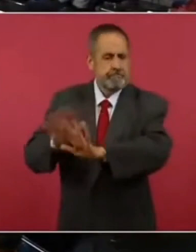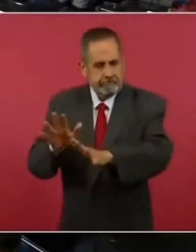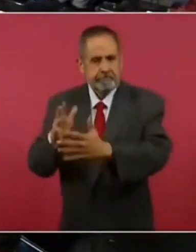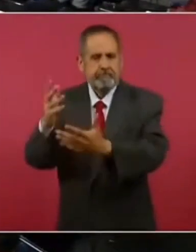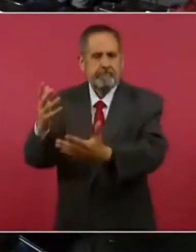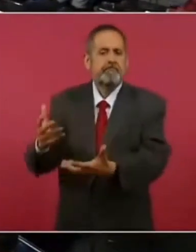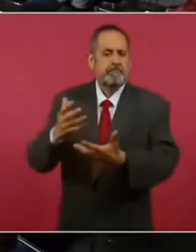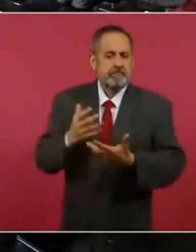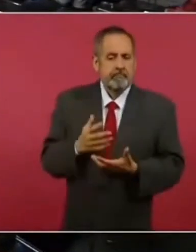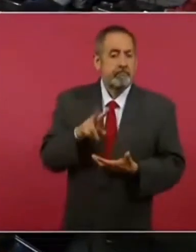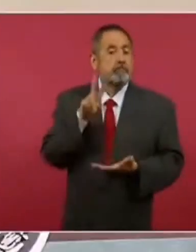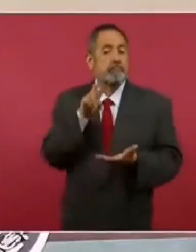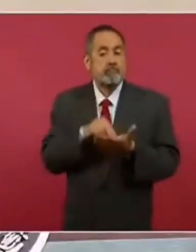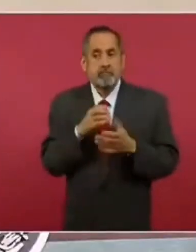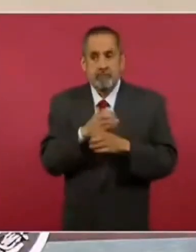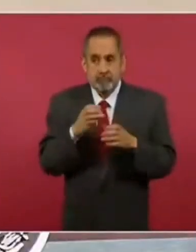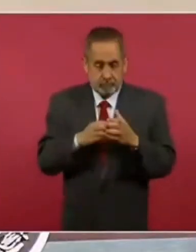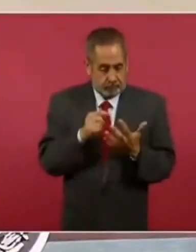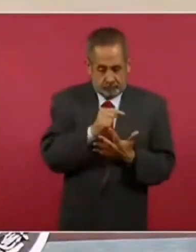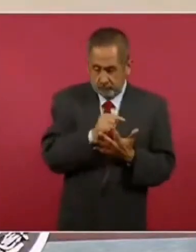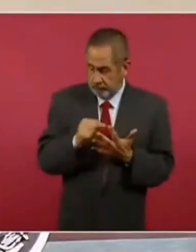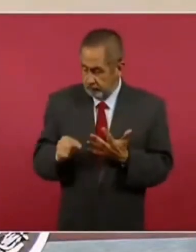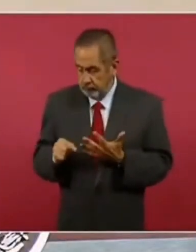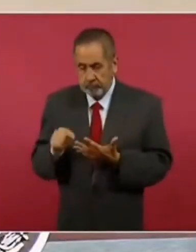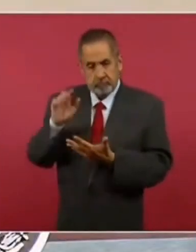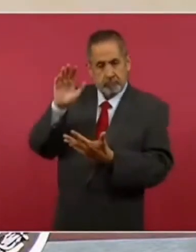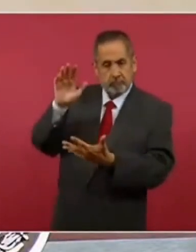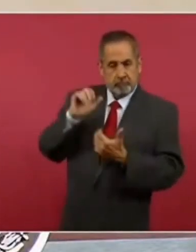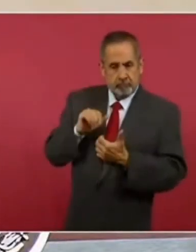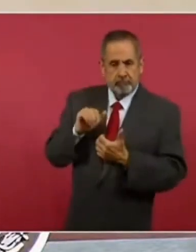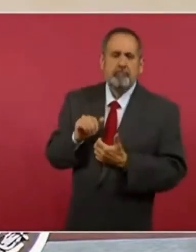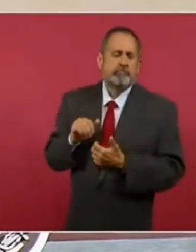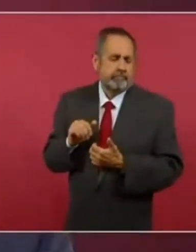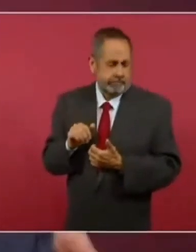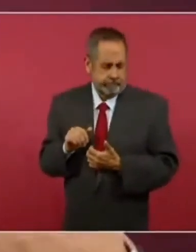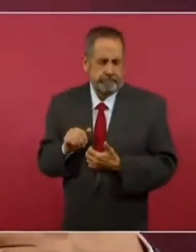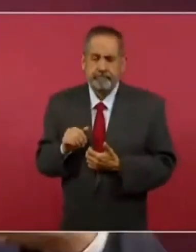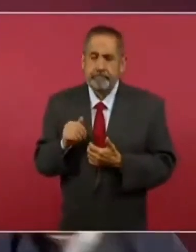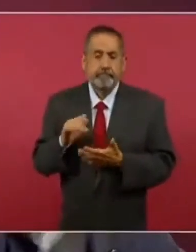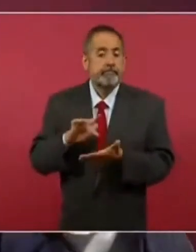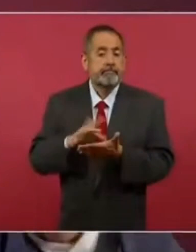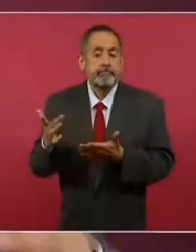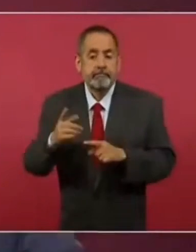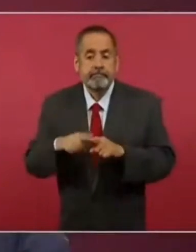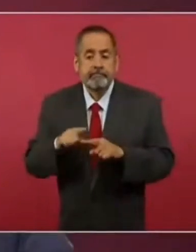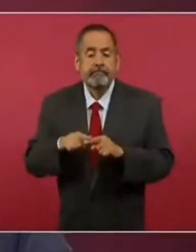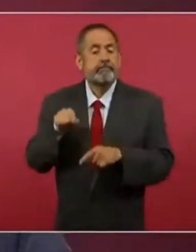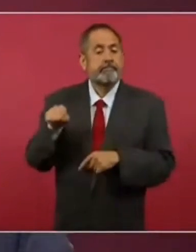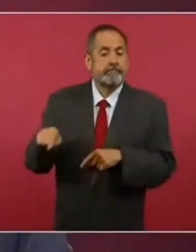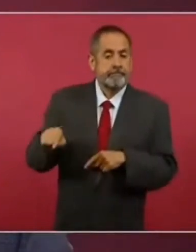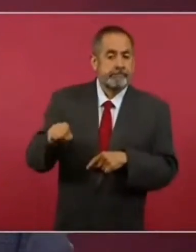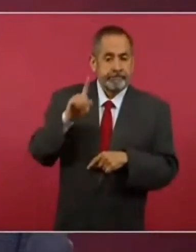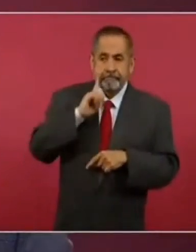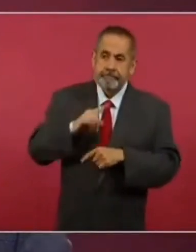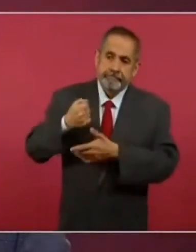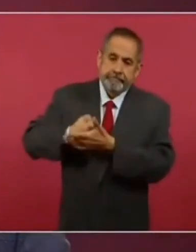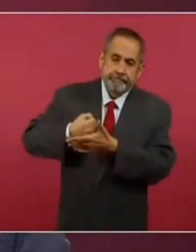de más de dos mil trescientos objetos arqueológicos, fue gracias a que